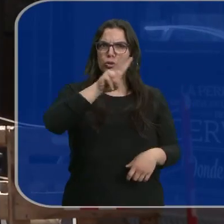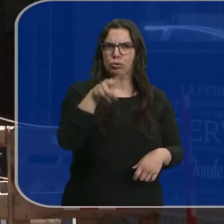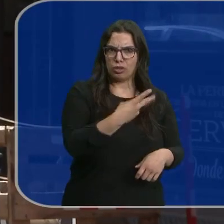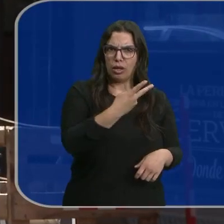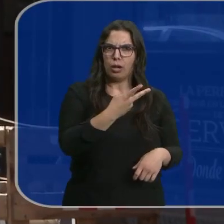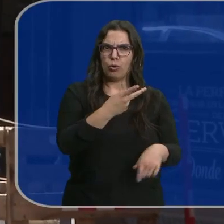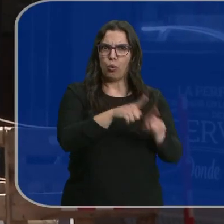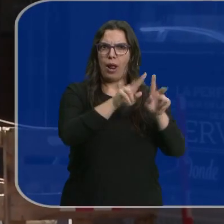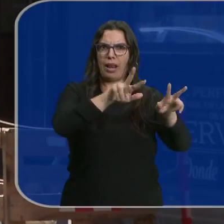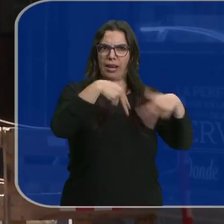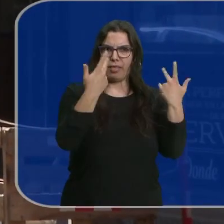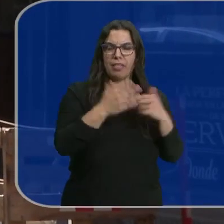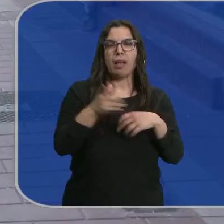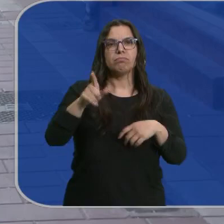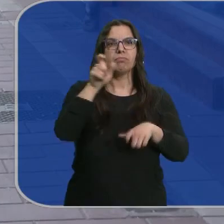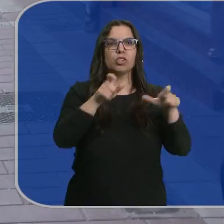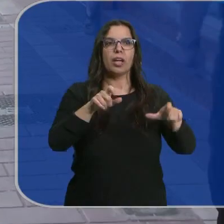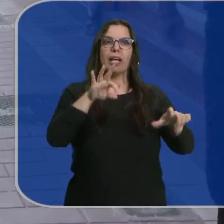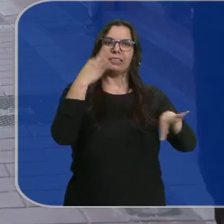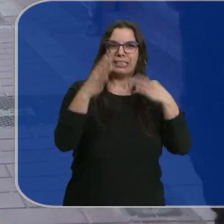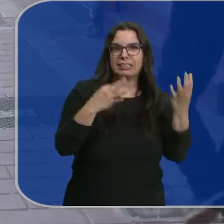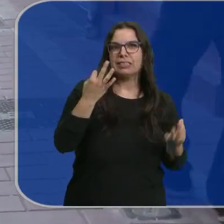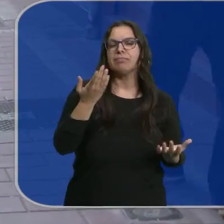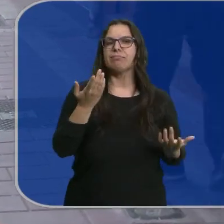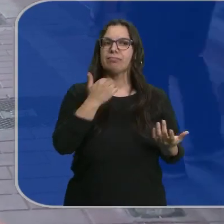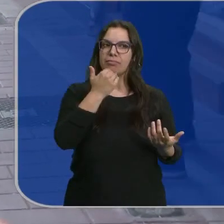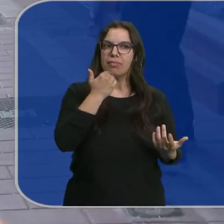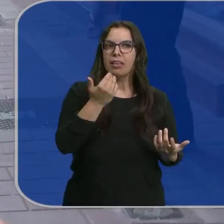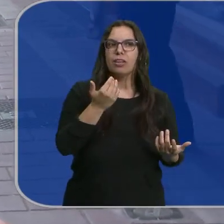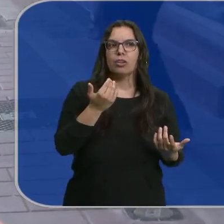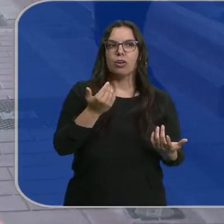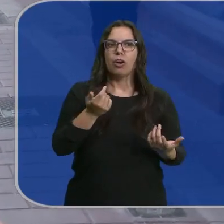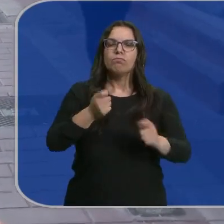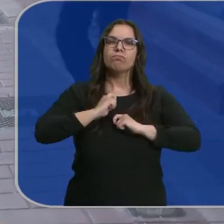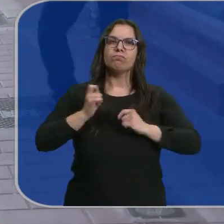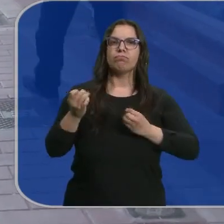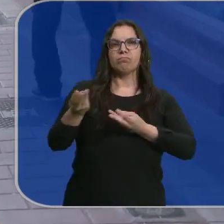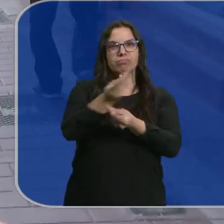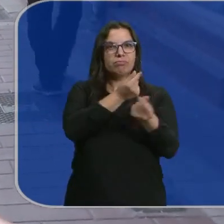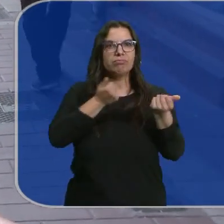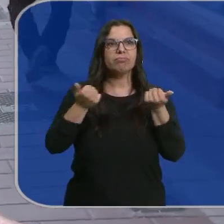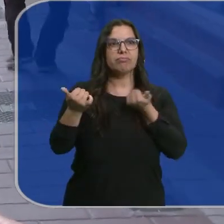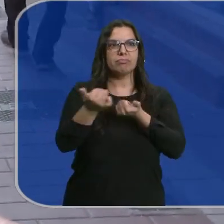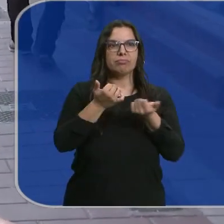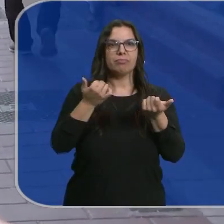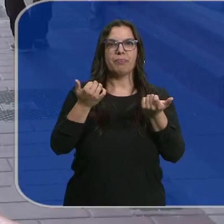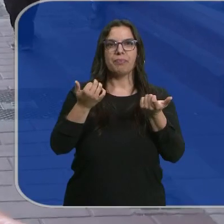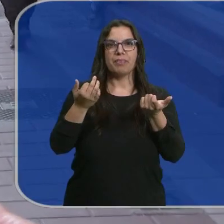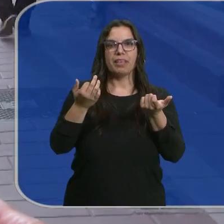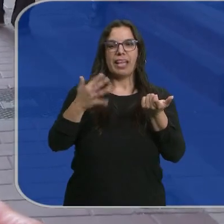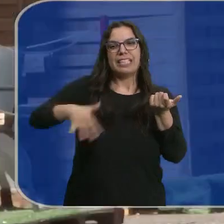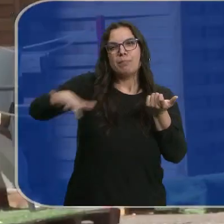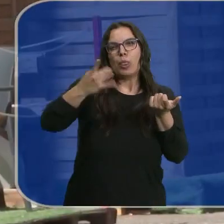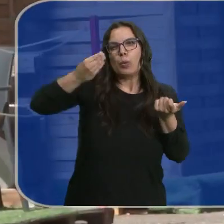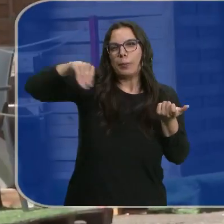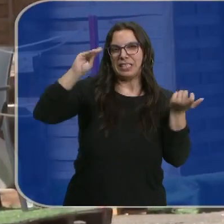aparcamiento. Se toman sus tapitas. Es muy enriquecedor, la verdad, el tener otro pequeño